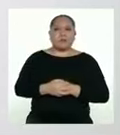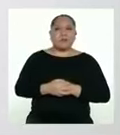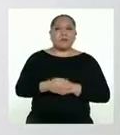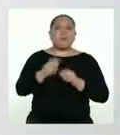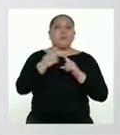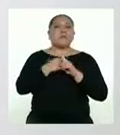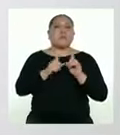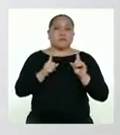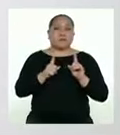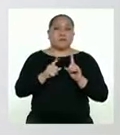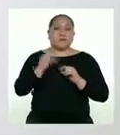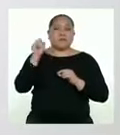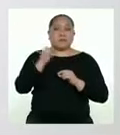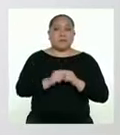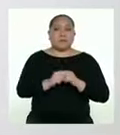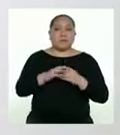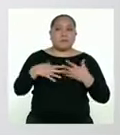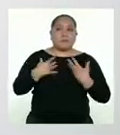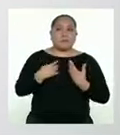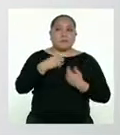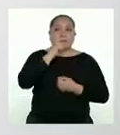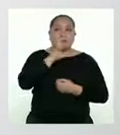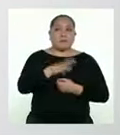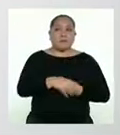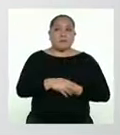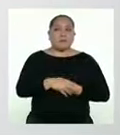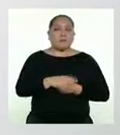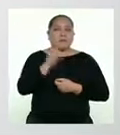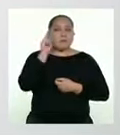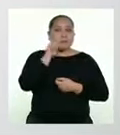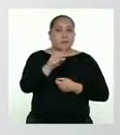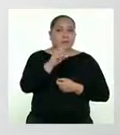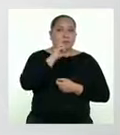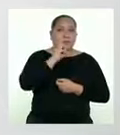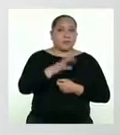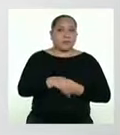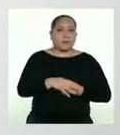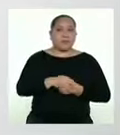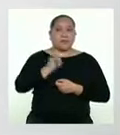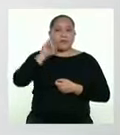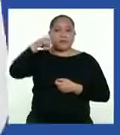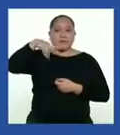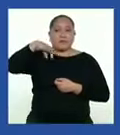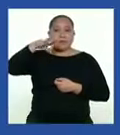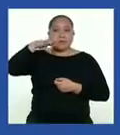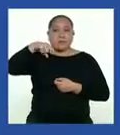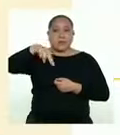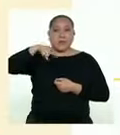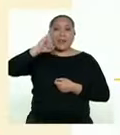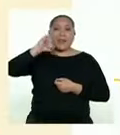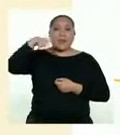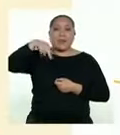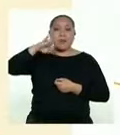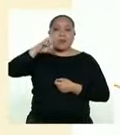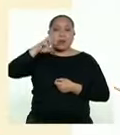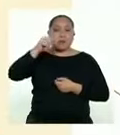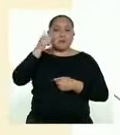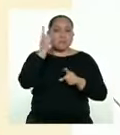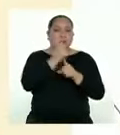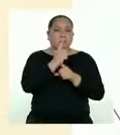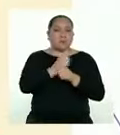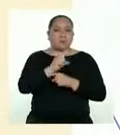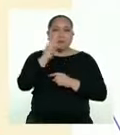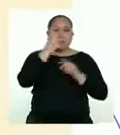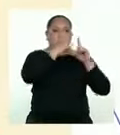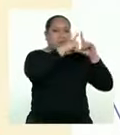pero que podemos deducir. Y creo que tu inferencia es muy acertada, Yanira. Sigamos con